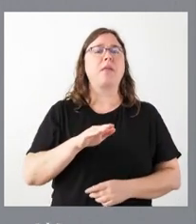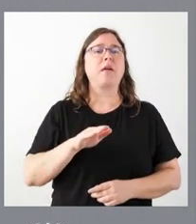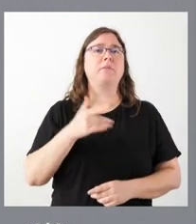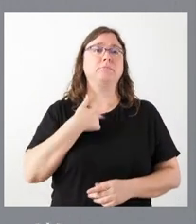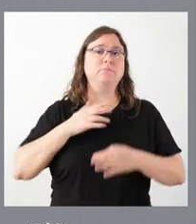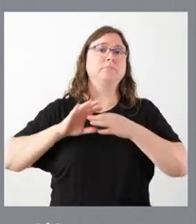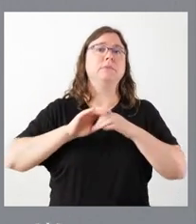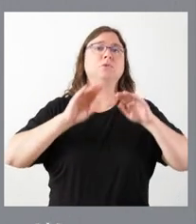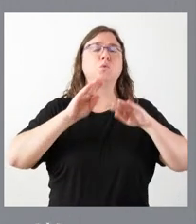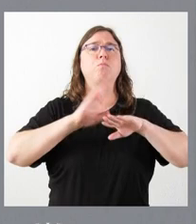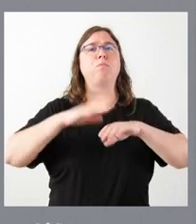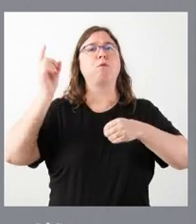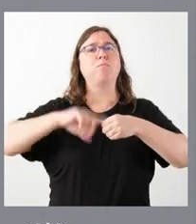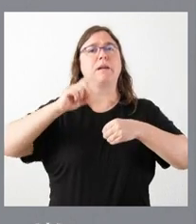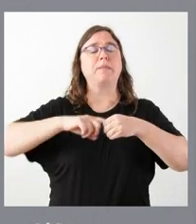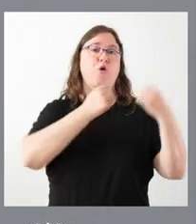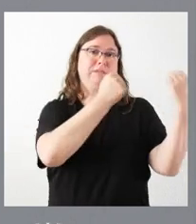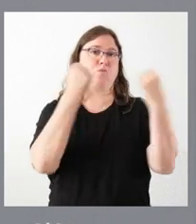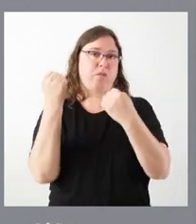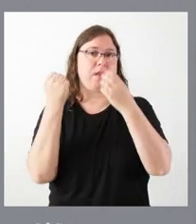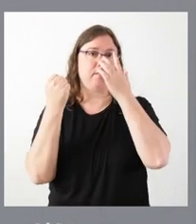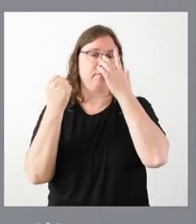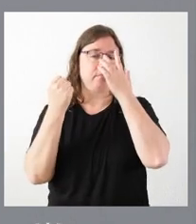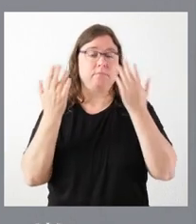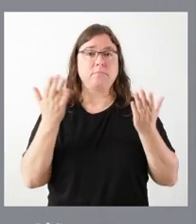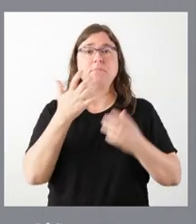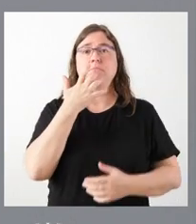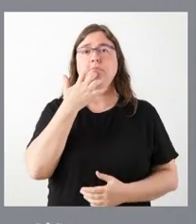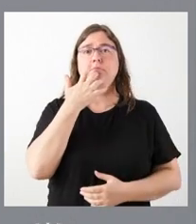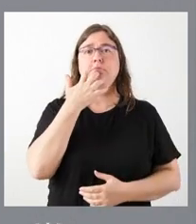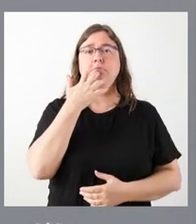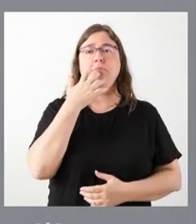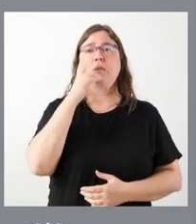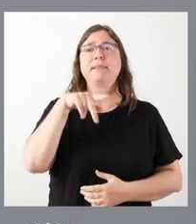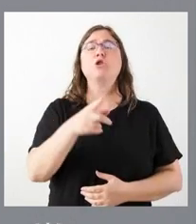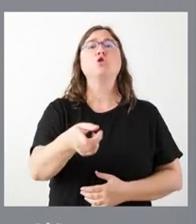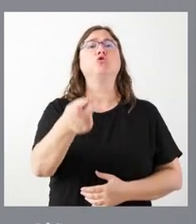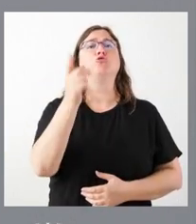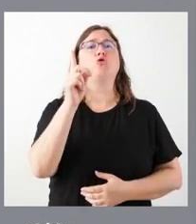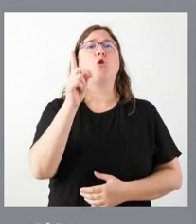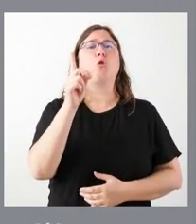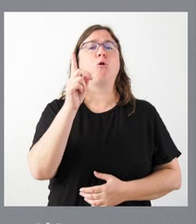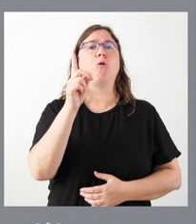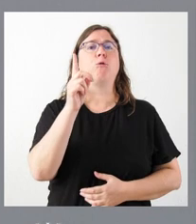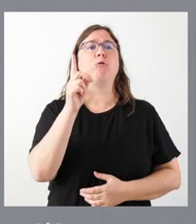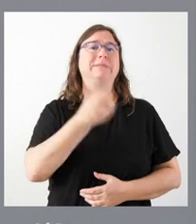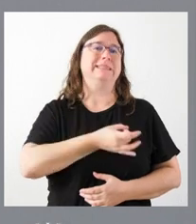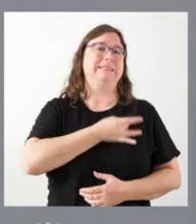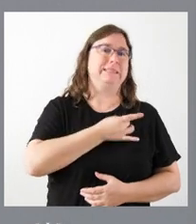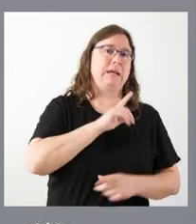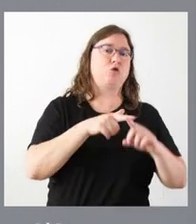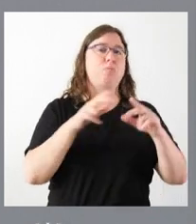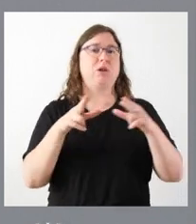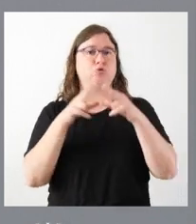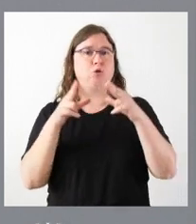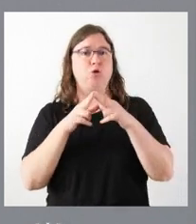corresponder por participación institucional, que, lógicamente, al ser solo entidades sindicales y sociales y